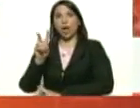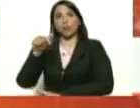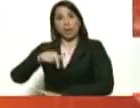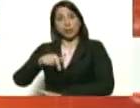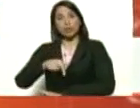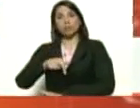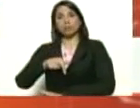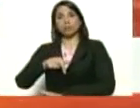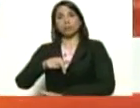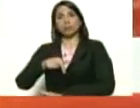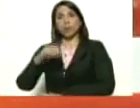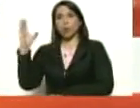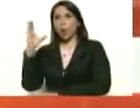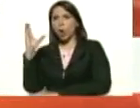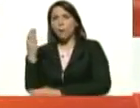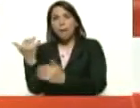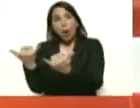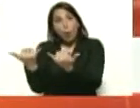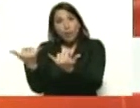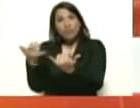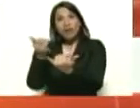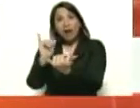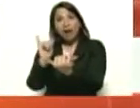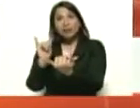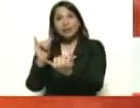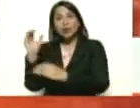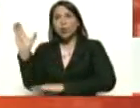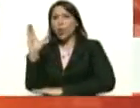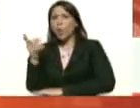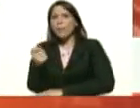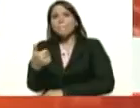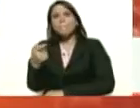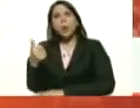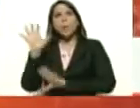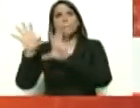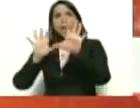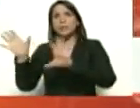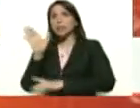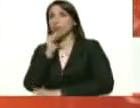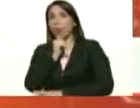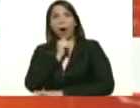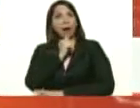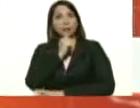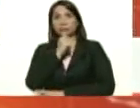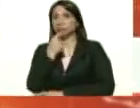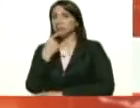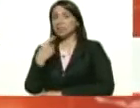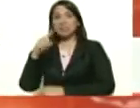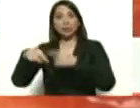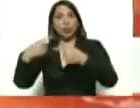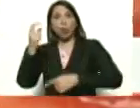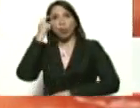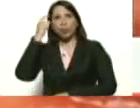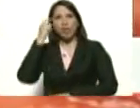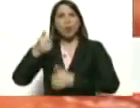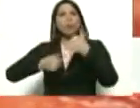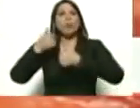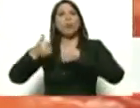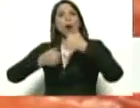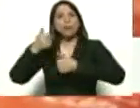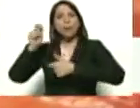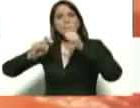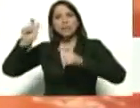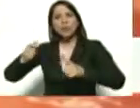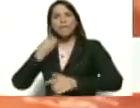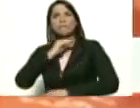Colombia tiene en este momento... Colombia es uno de los pocos países que no declara casos diarios. ¿Ustedes sabían